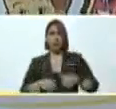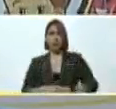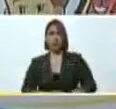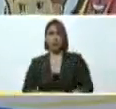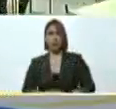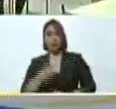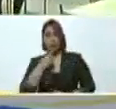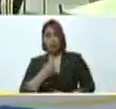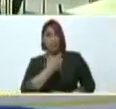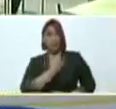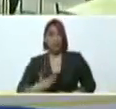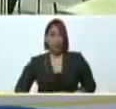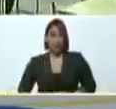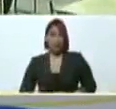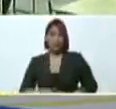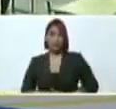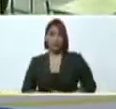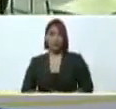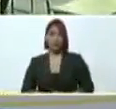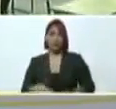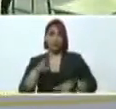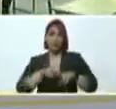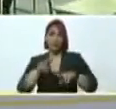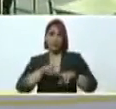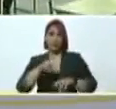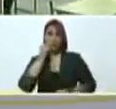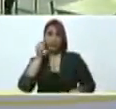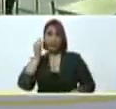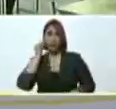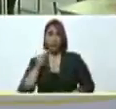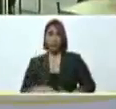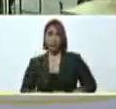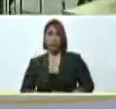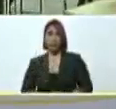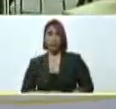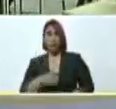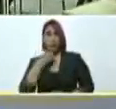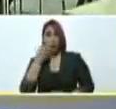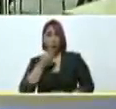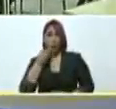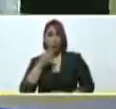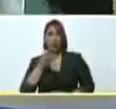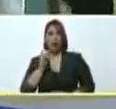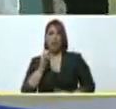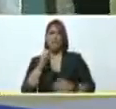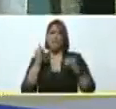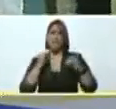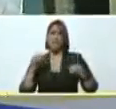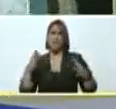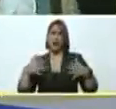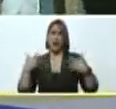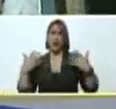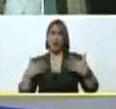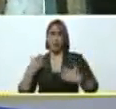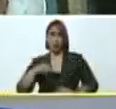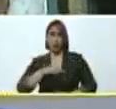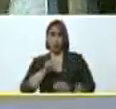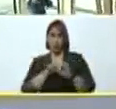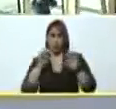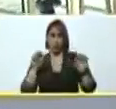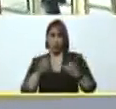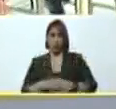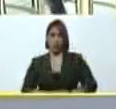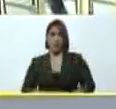Decirle, presidente, que los niños, las niñas y los jóvenes están felices. Nuestros educadores